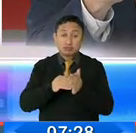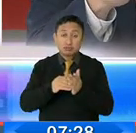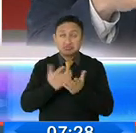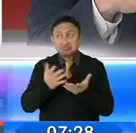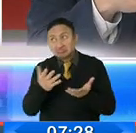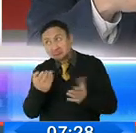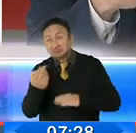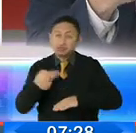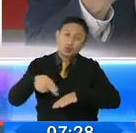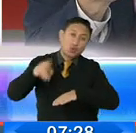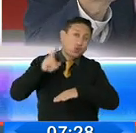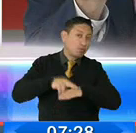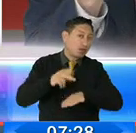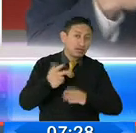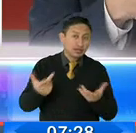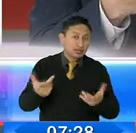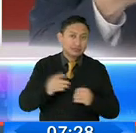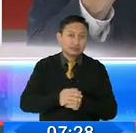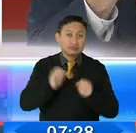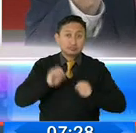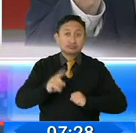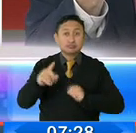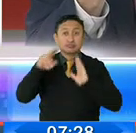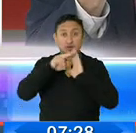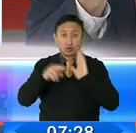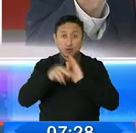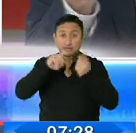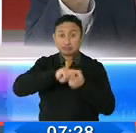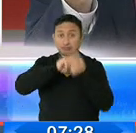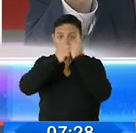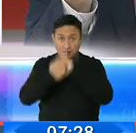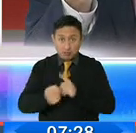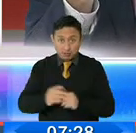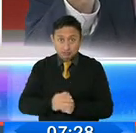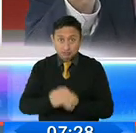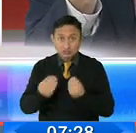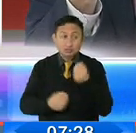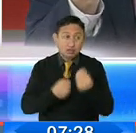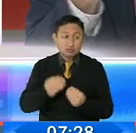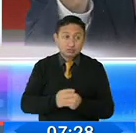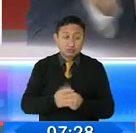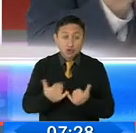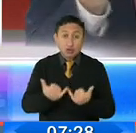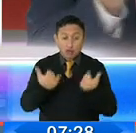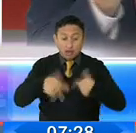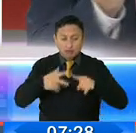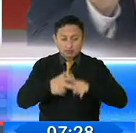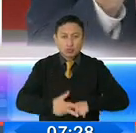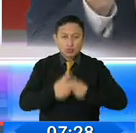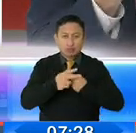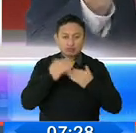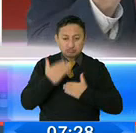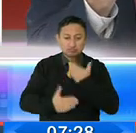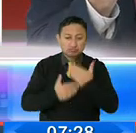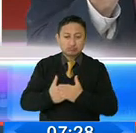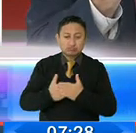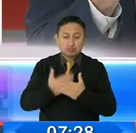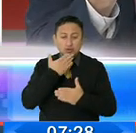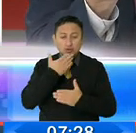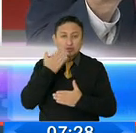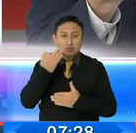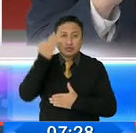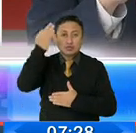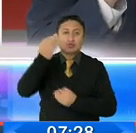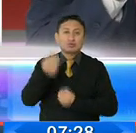una normalidad anormal y las medidas tendrían que revertirse. Tenemos que de alguna manera comenzar ya a mirar qué condiciones